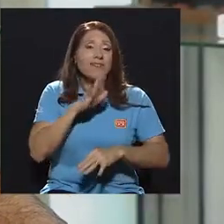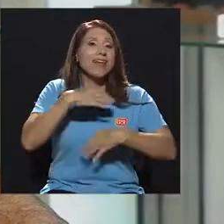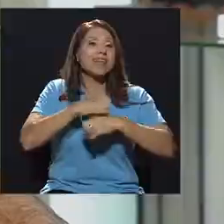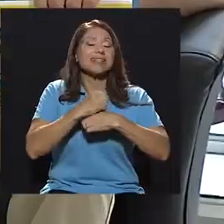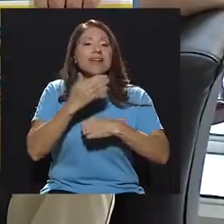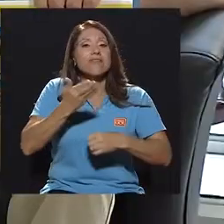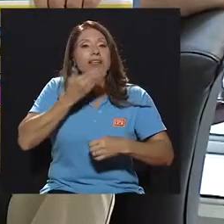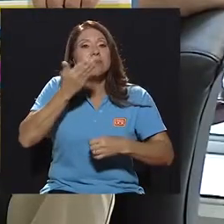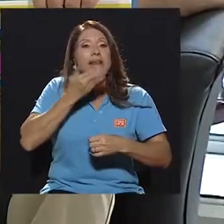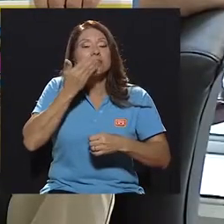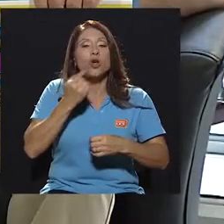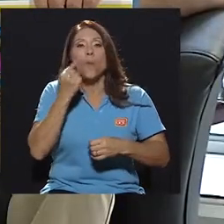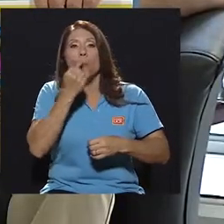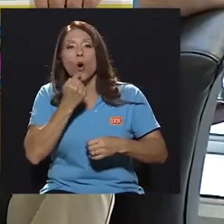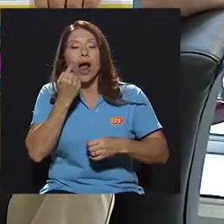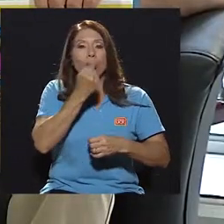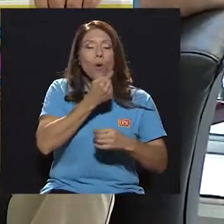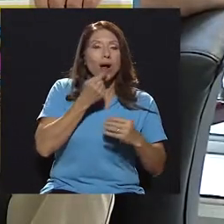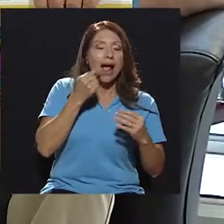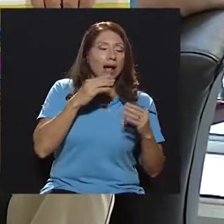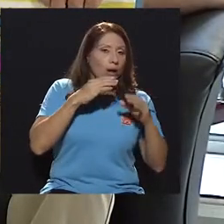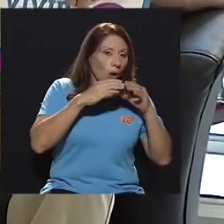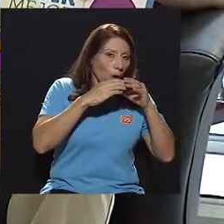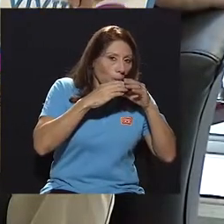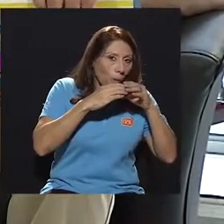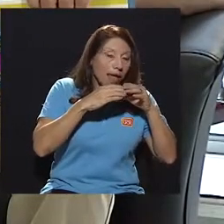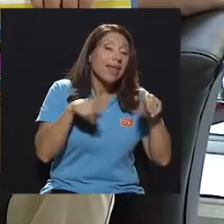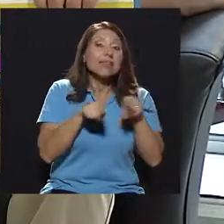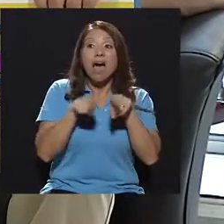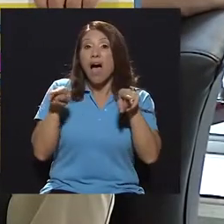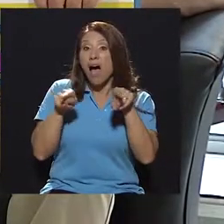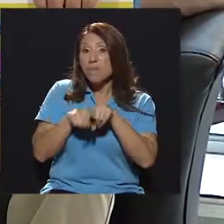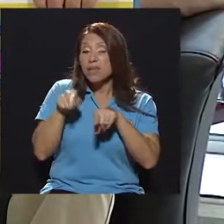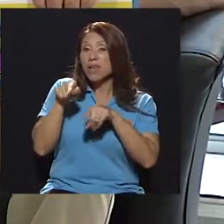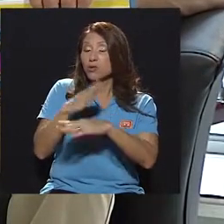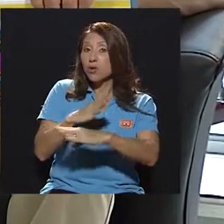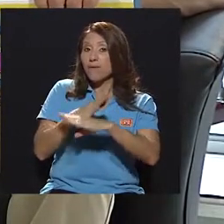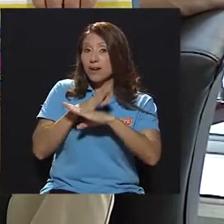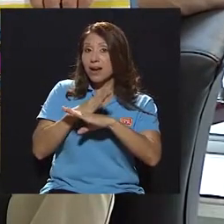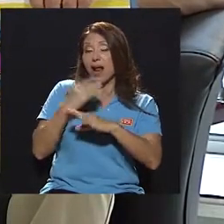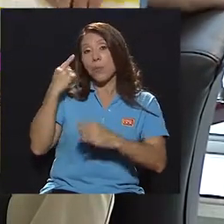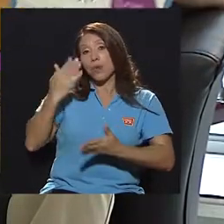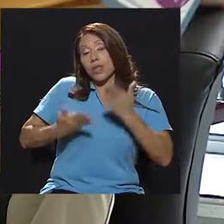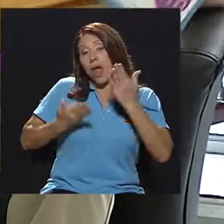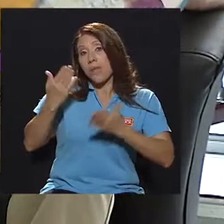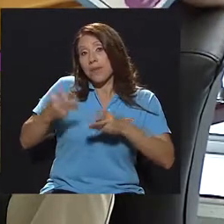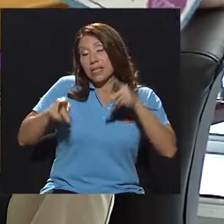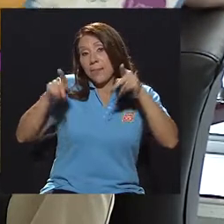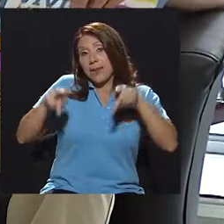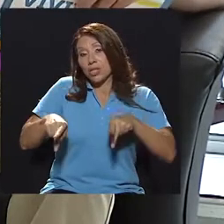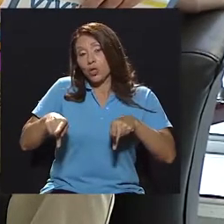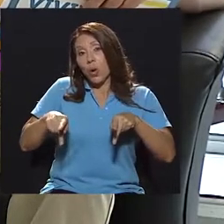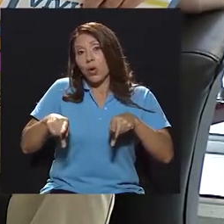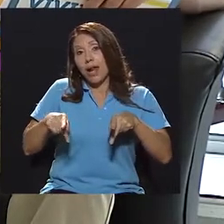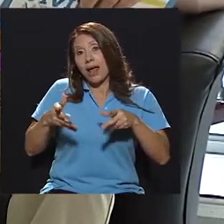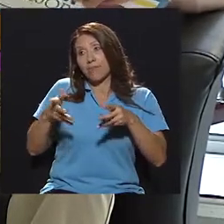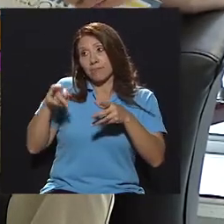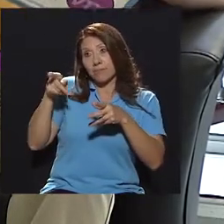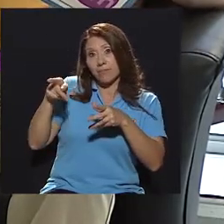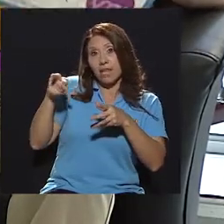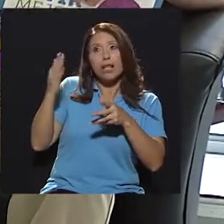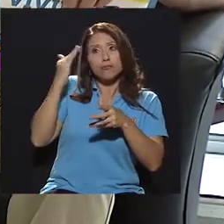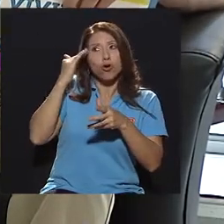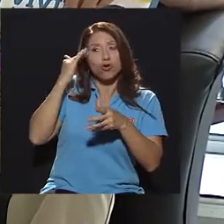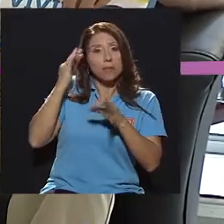No, e incluso la parte de dar respiración boca a boca ya era una barrera per se, ¿verdad? Claro. Porque puede que la persona tuviera la